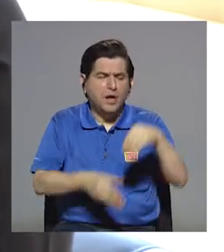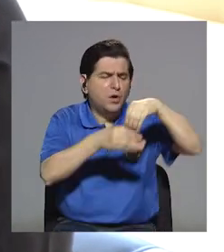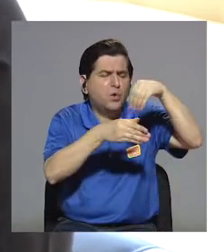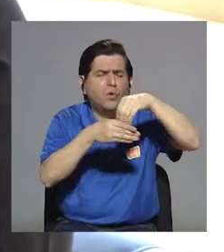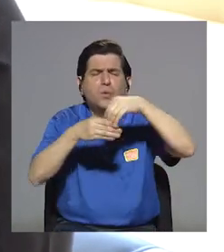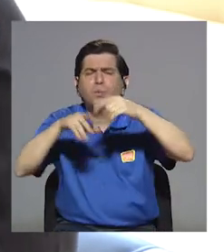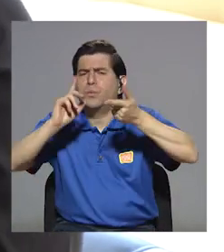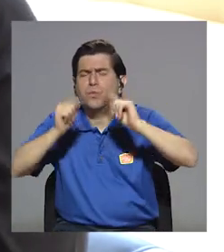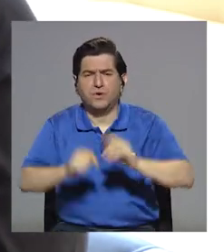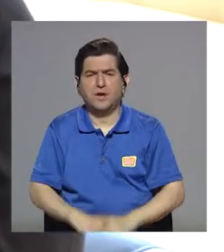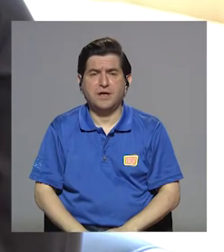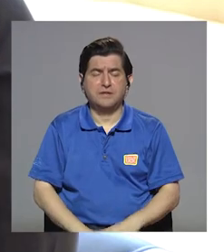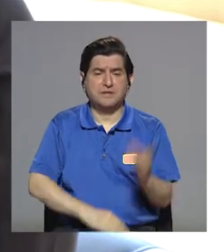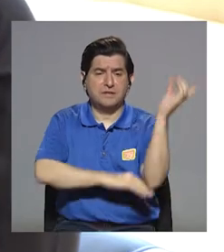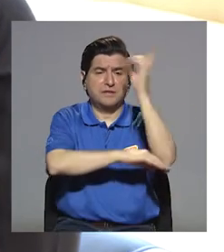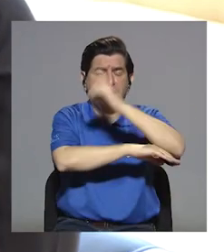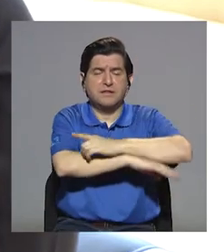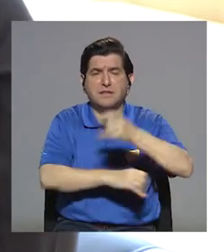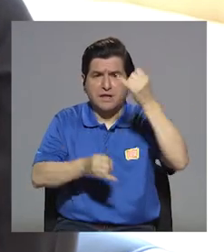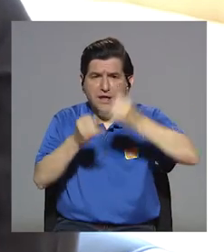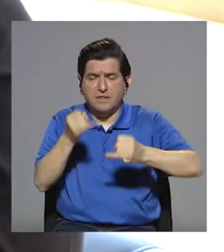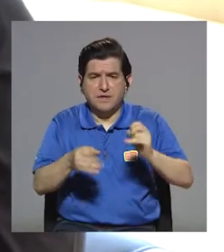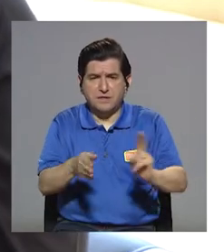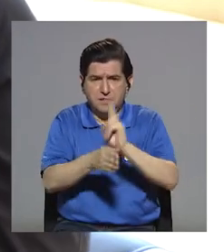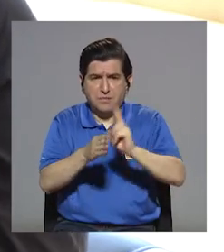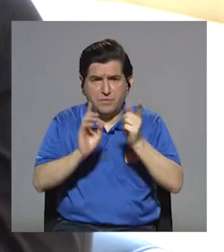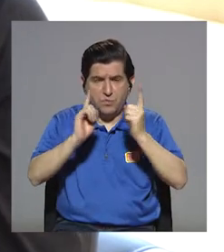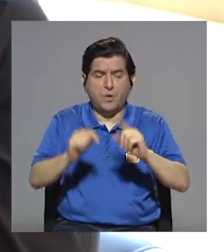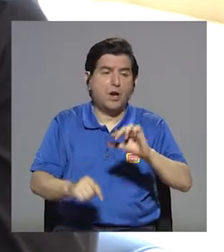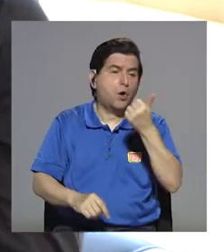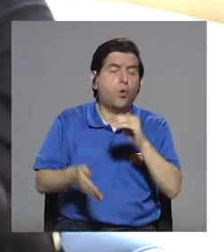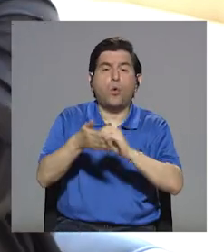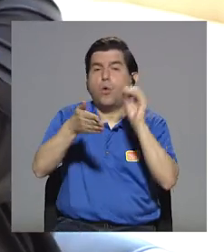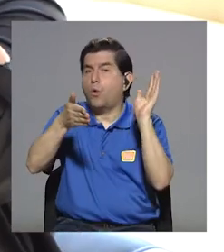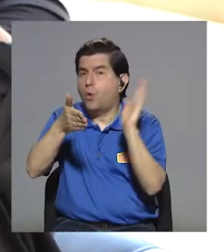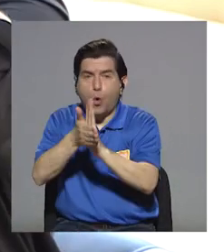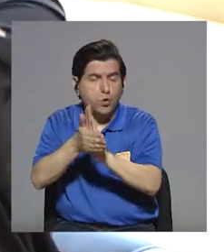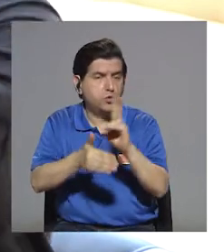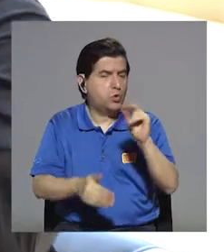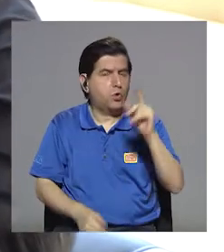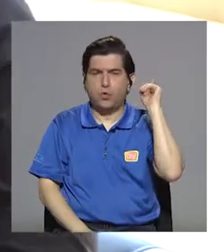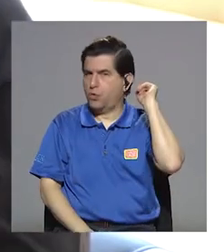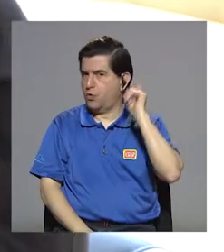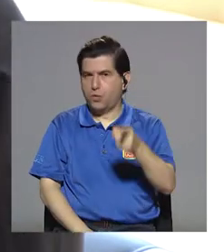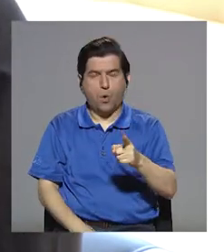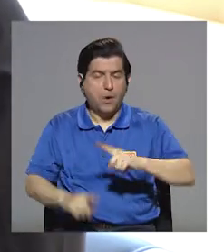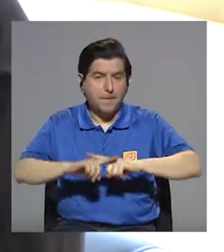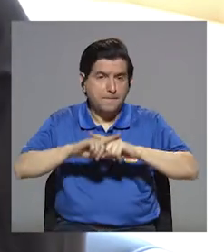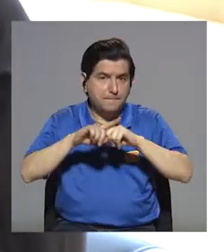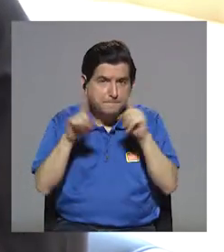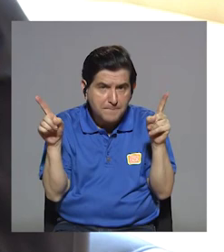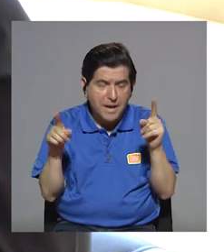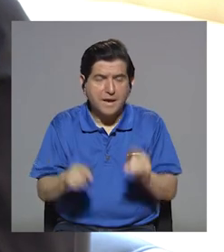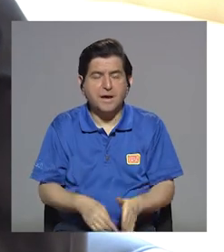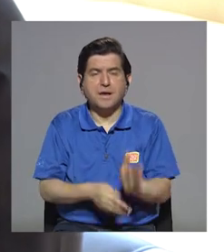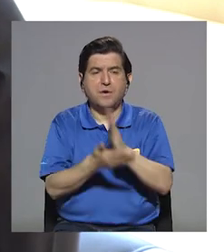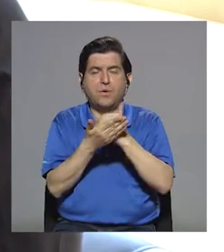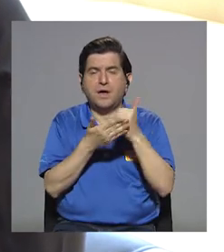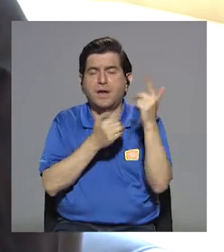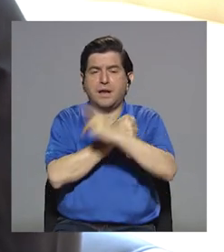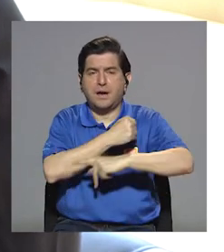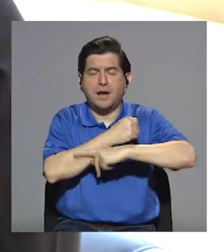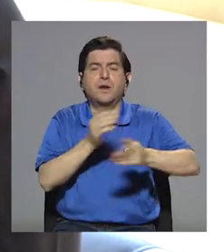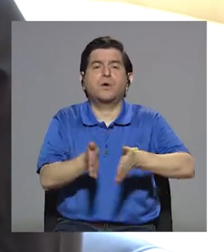ingredientes que tiene, cuál es la fecha de caducidad de eso. Y existe otro etiquetado que no es obligatorio, pero en ciertos